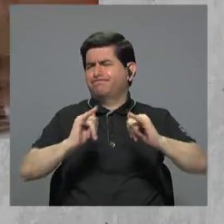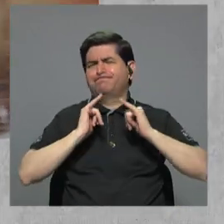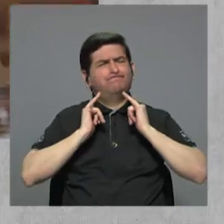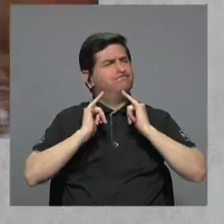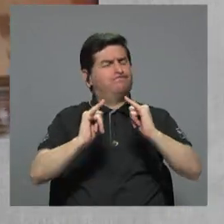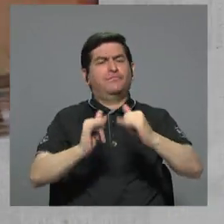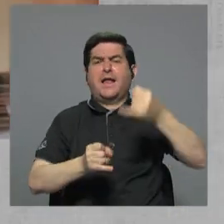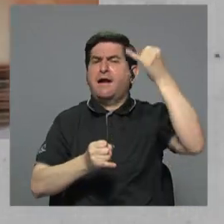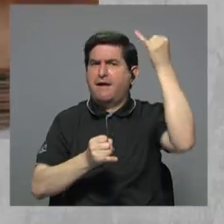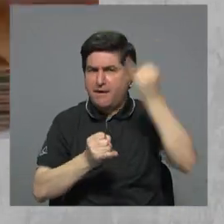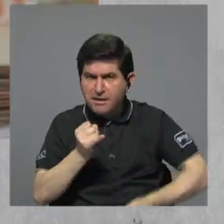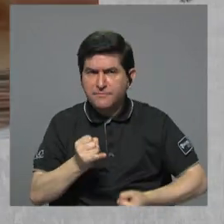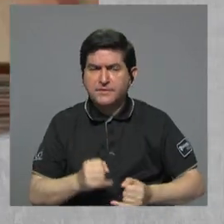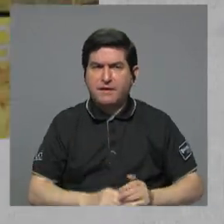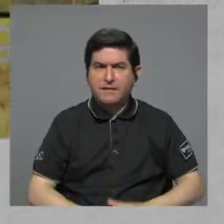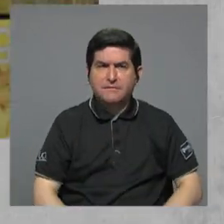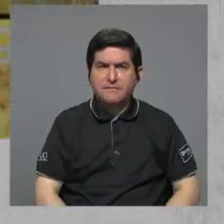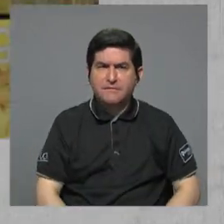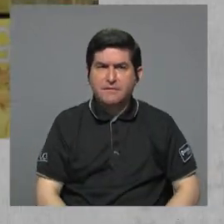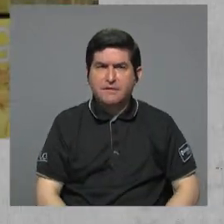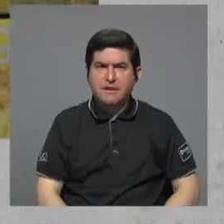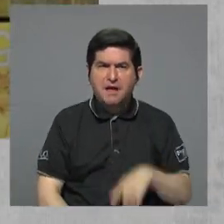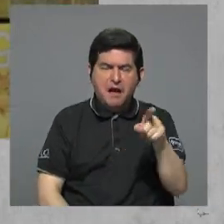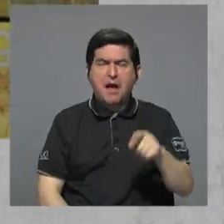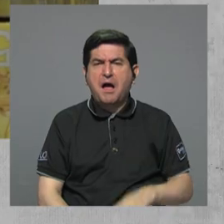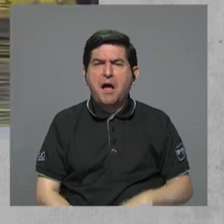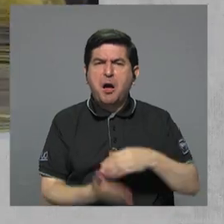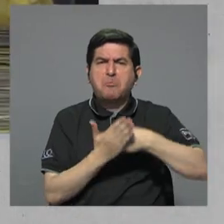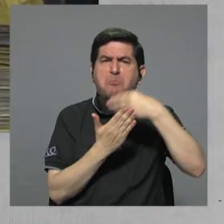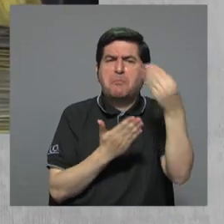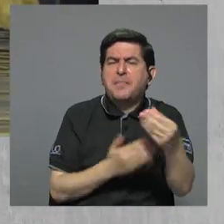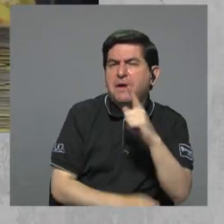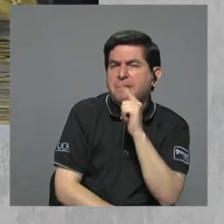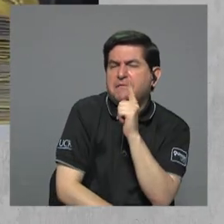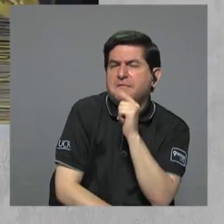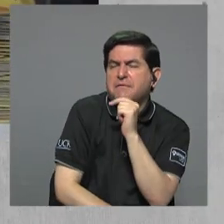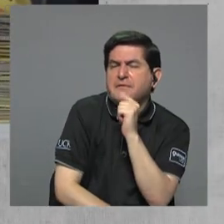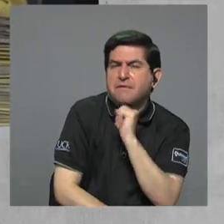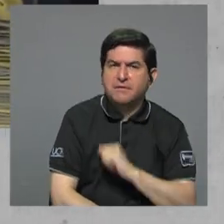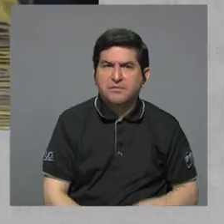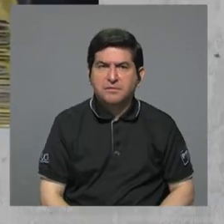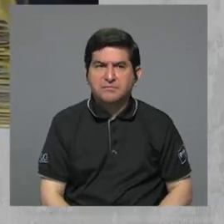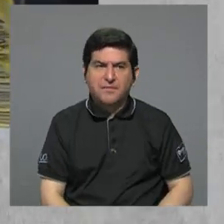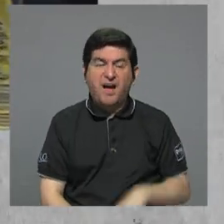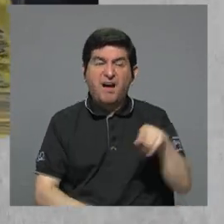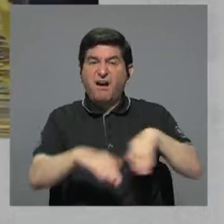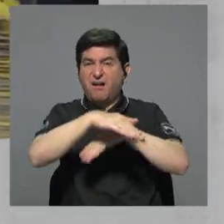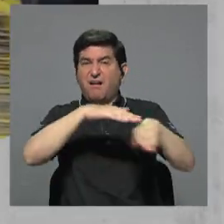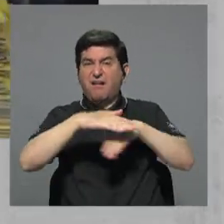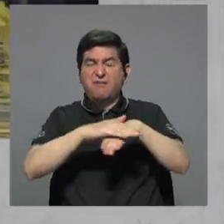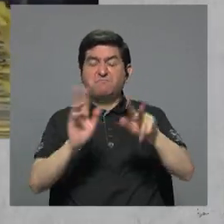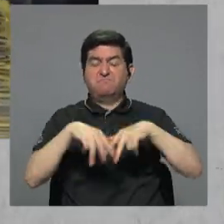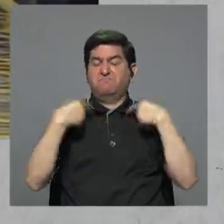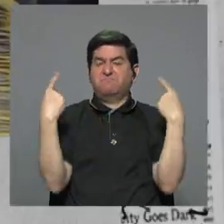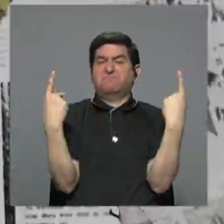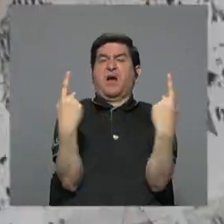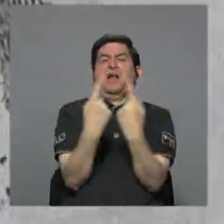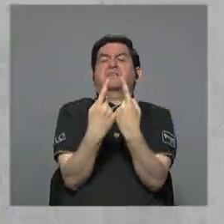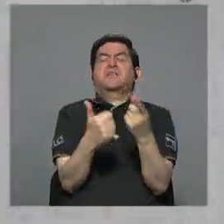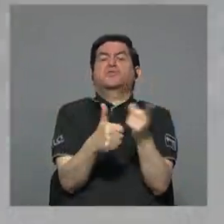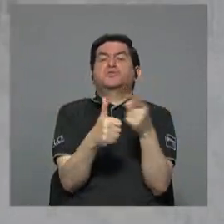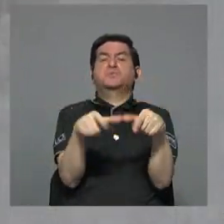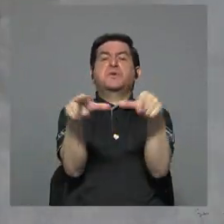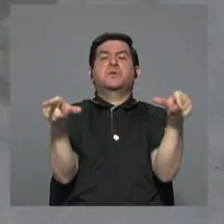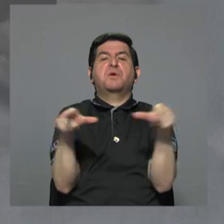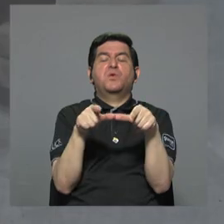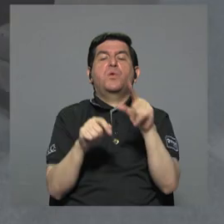porque finalmente quien los adquiere, quien los compra, lo hace con base en aquellos partidos que están en los primeros